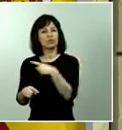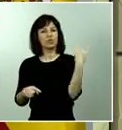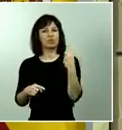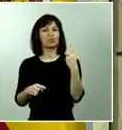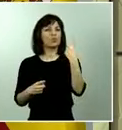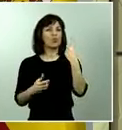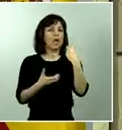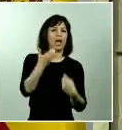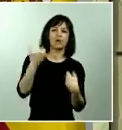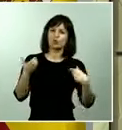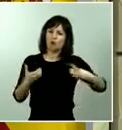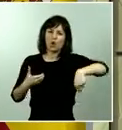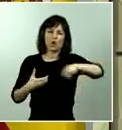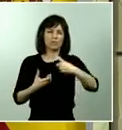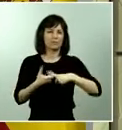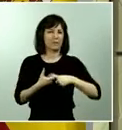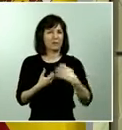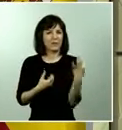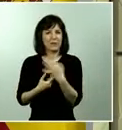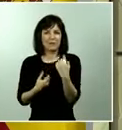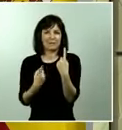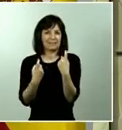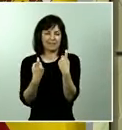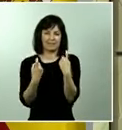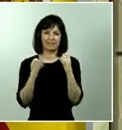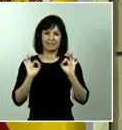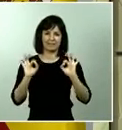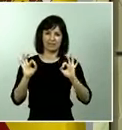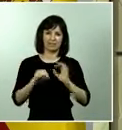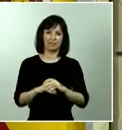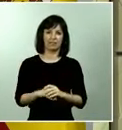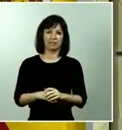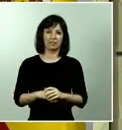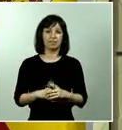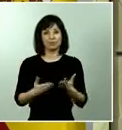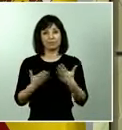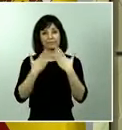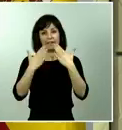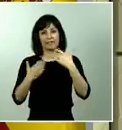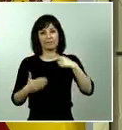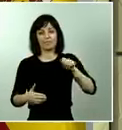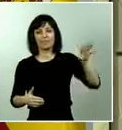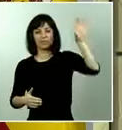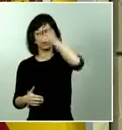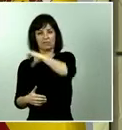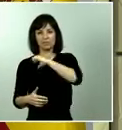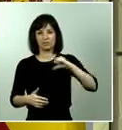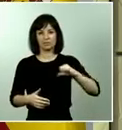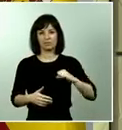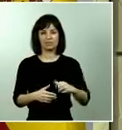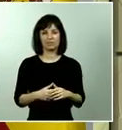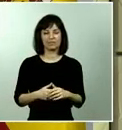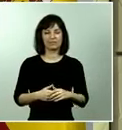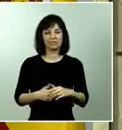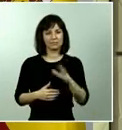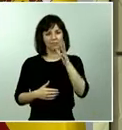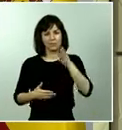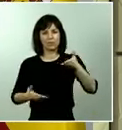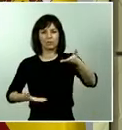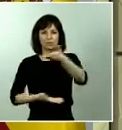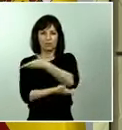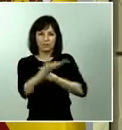imprescindibles desde ese punto de vista. Es agradecimiento a los presidentes de las comunidades autónomas por su colaboración, por su